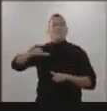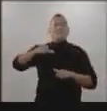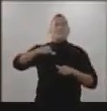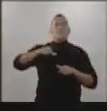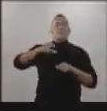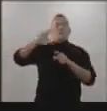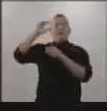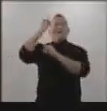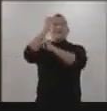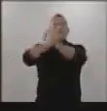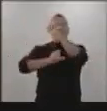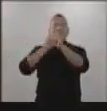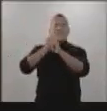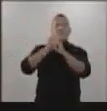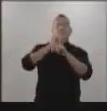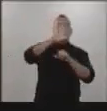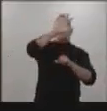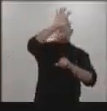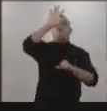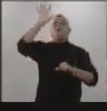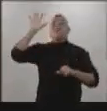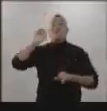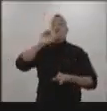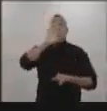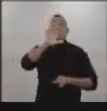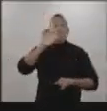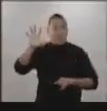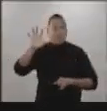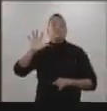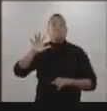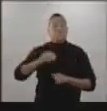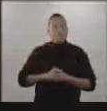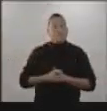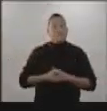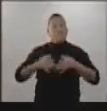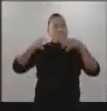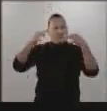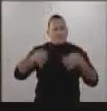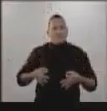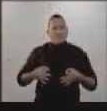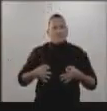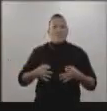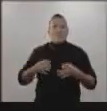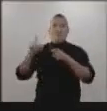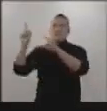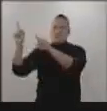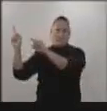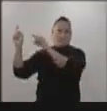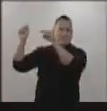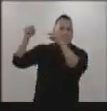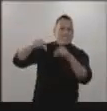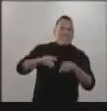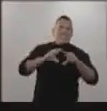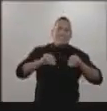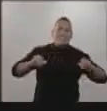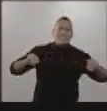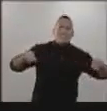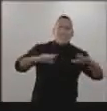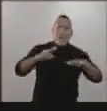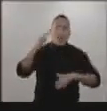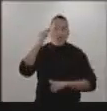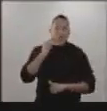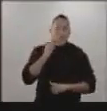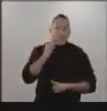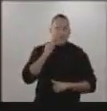invitados internacionales provenientes de 55 países. Seguros estamos que su